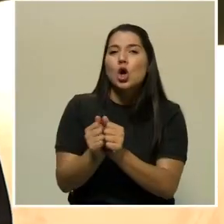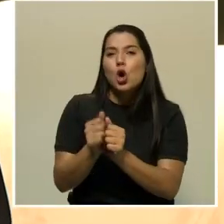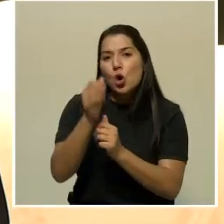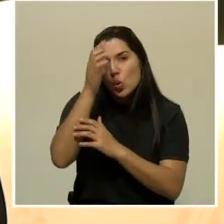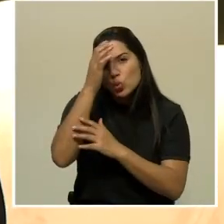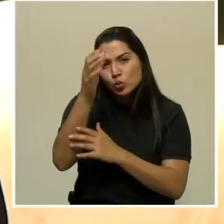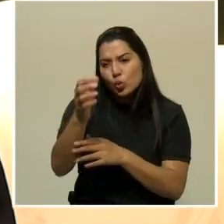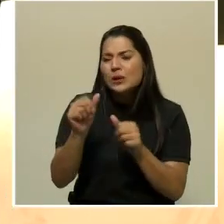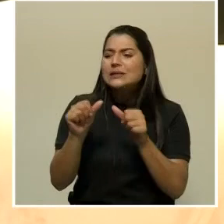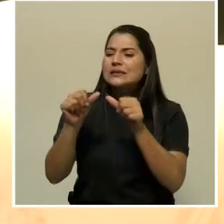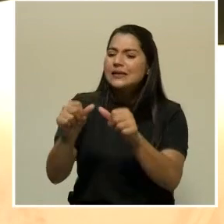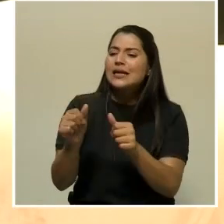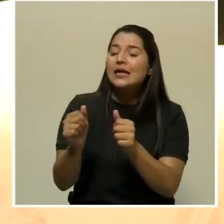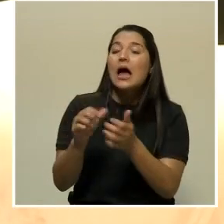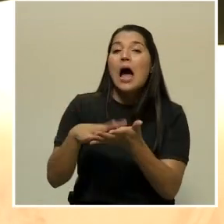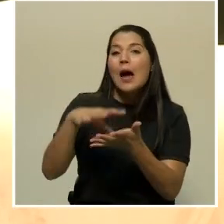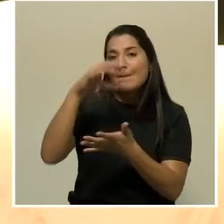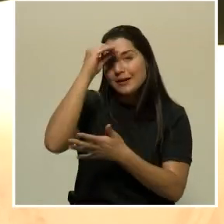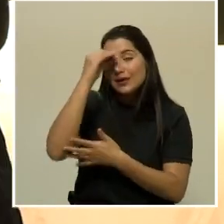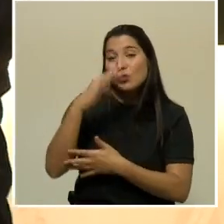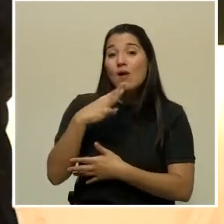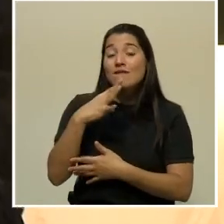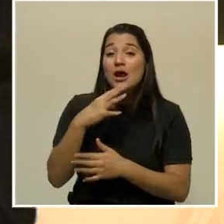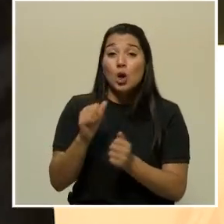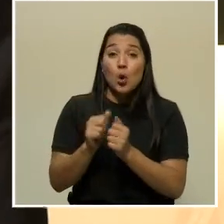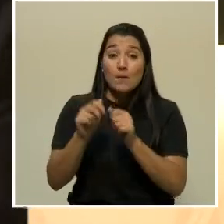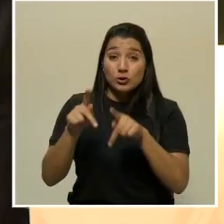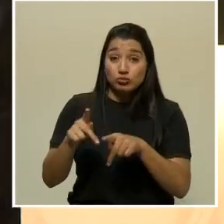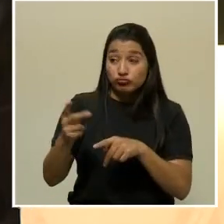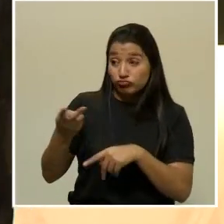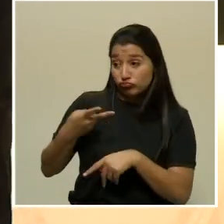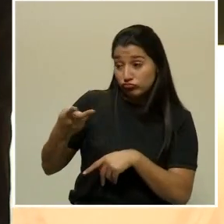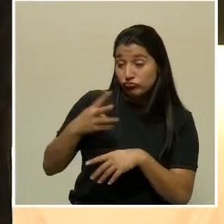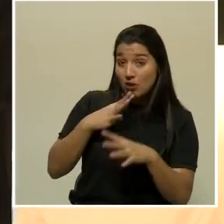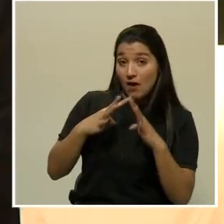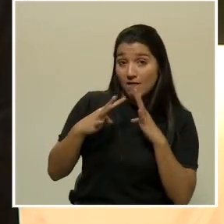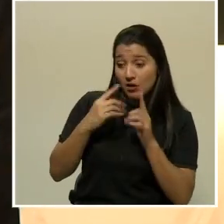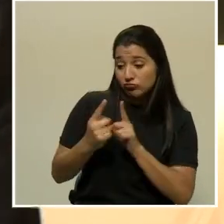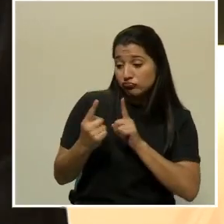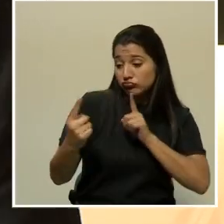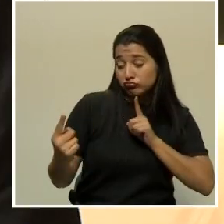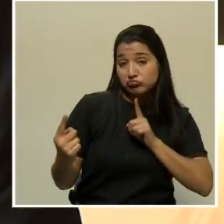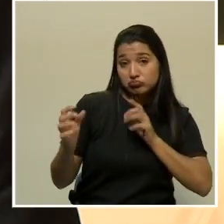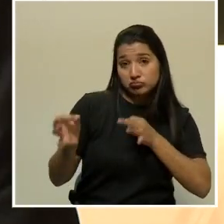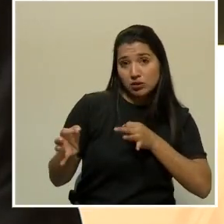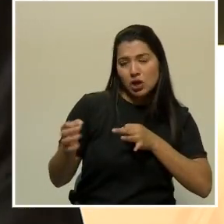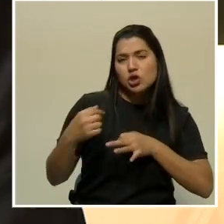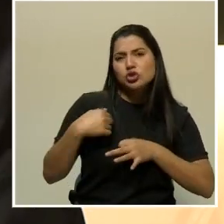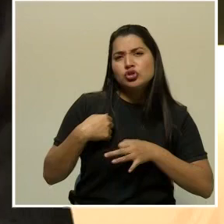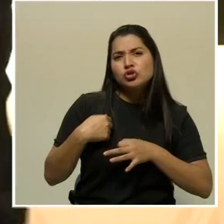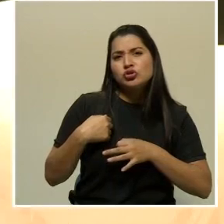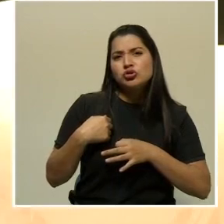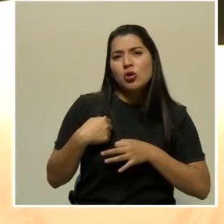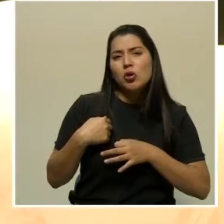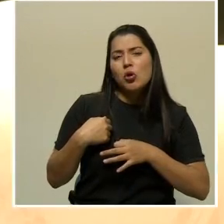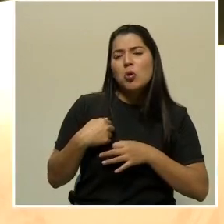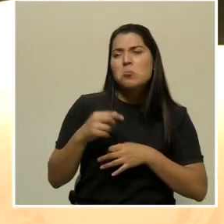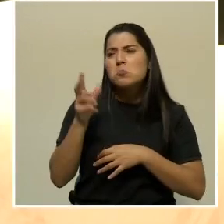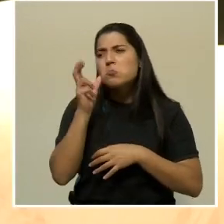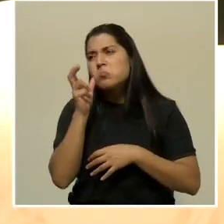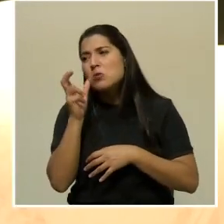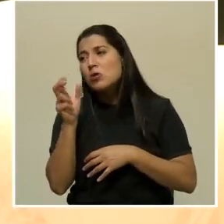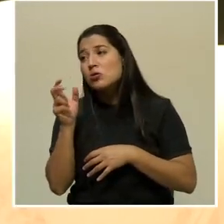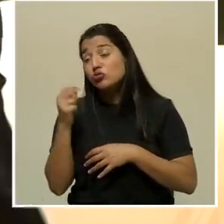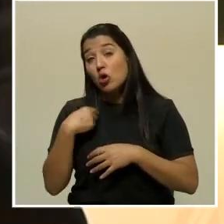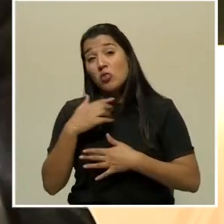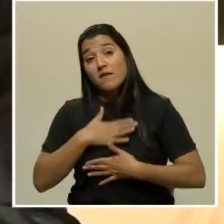hay que sobrevivir aprendiendo a hablar con las personas. Vos y yo estamos hablando a una distancia prudente, yo estoy disfrutando la charla, vos estás